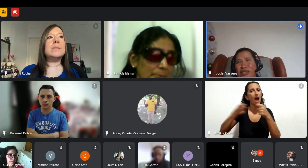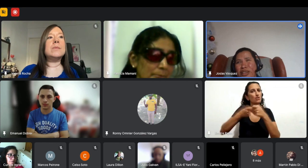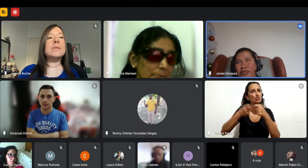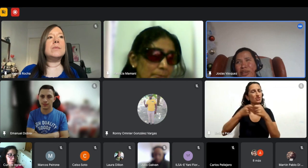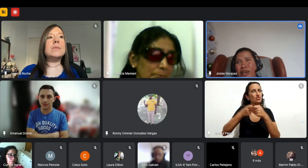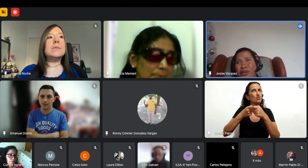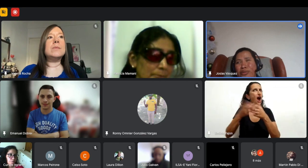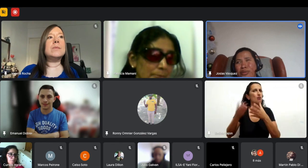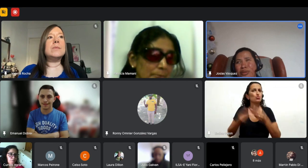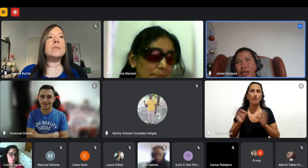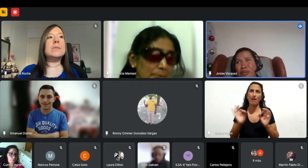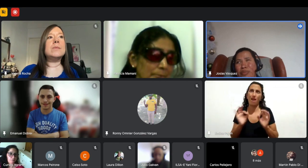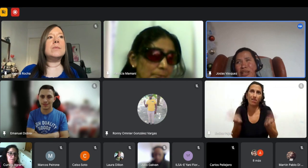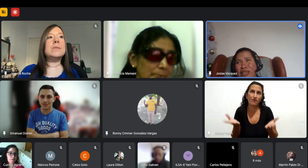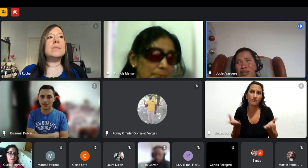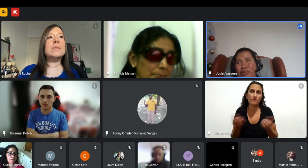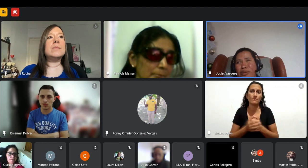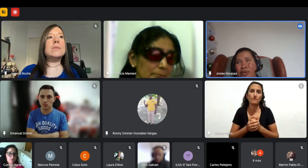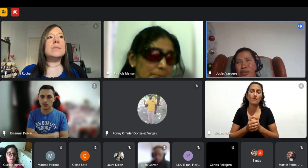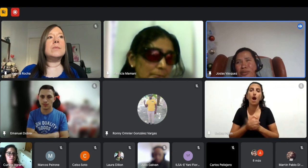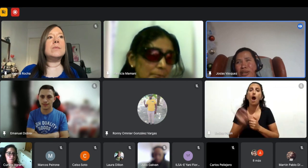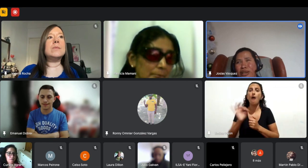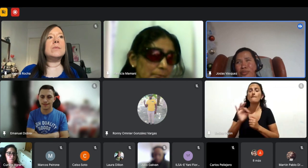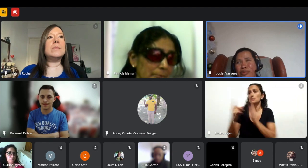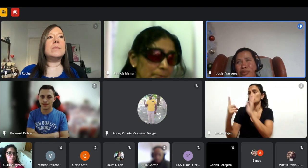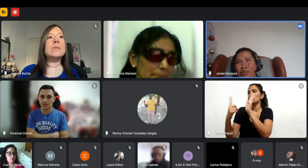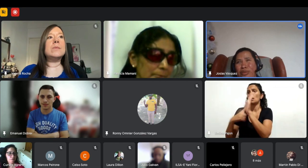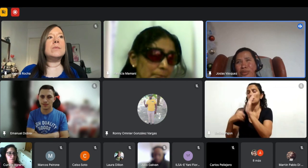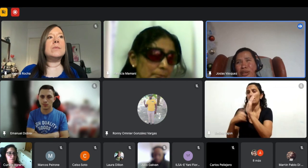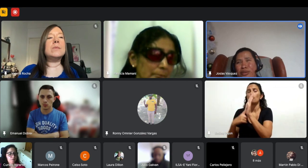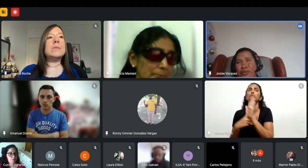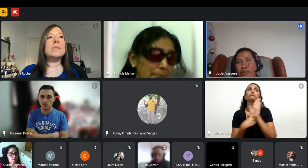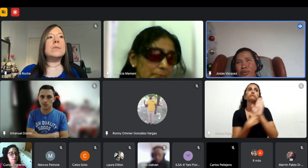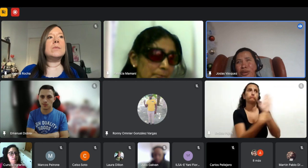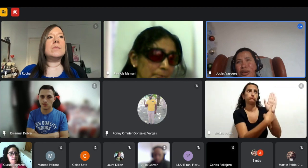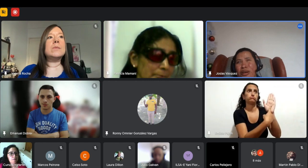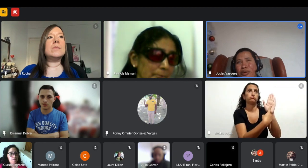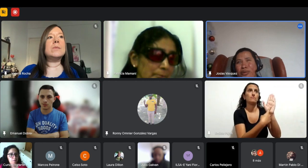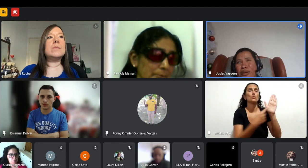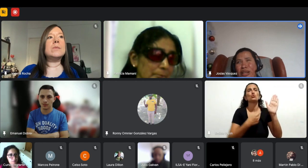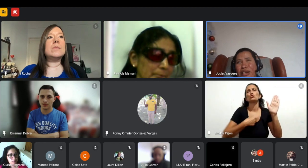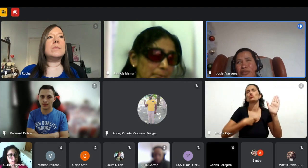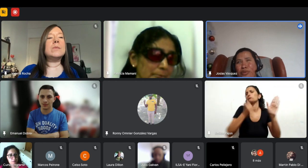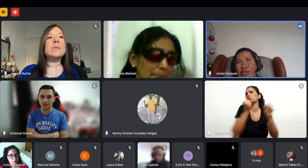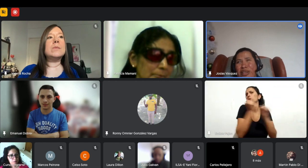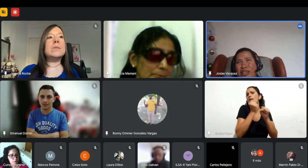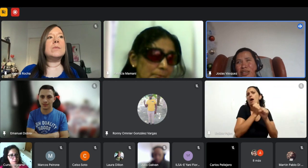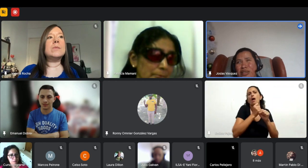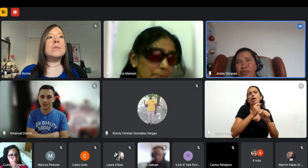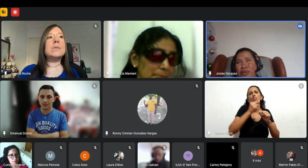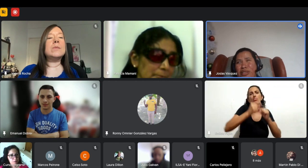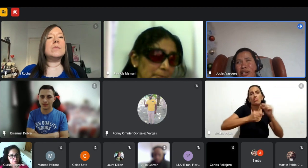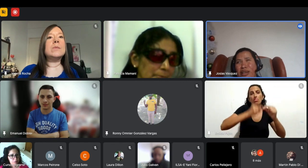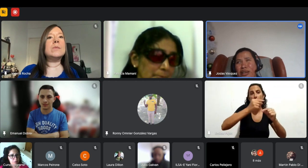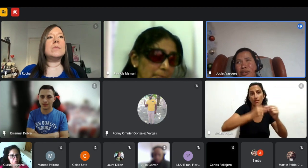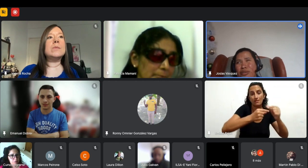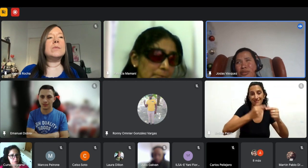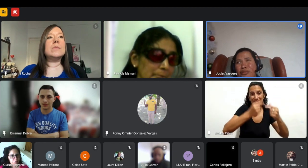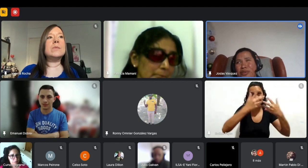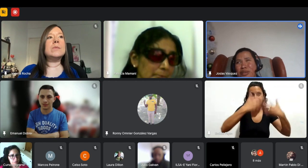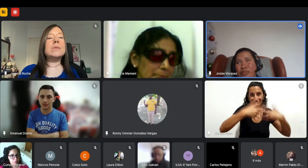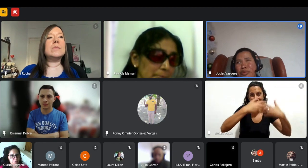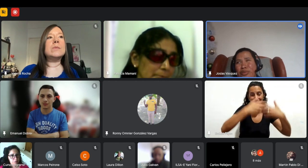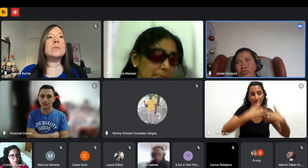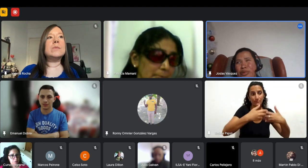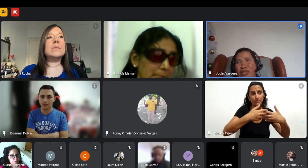obtienes ese certificado y pides bueno quiero trabajar como desarrollador o en el área de informática y te dicen no es que acá